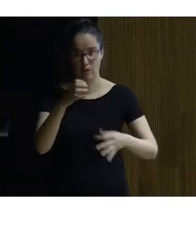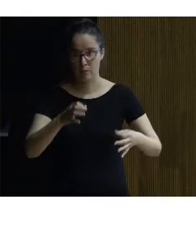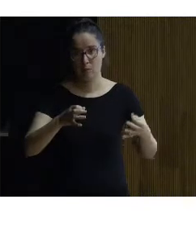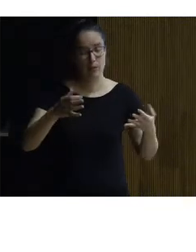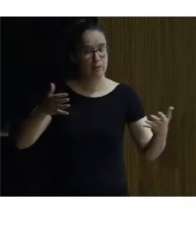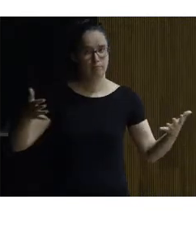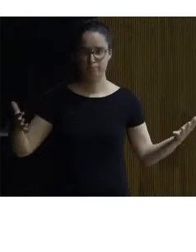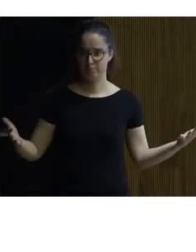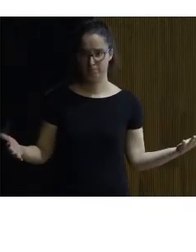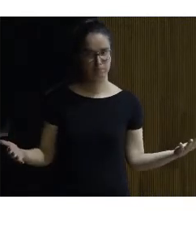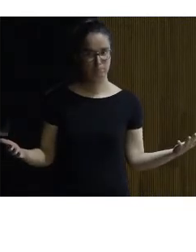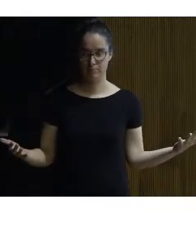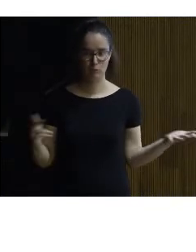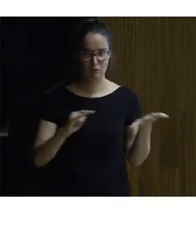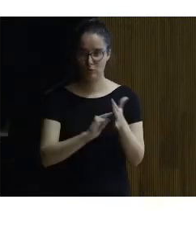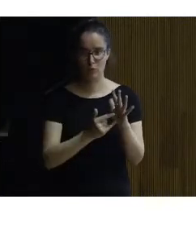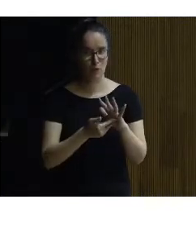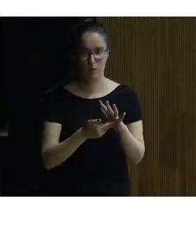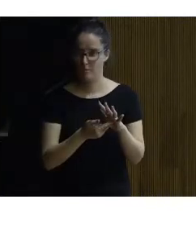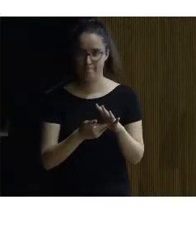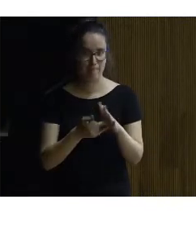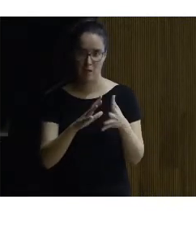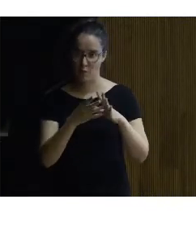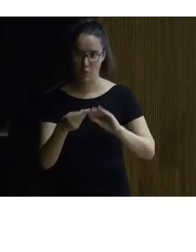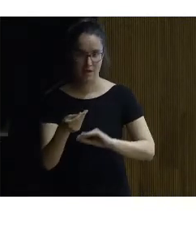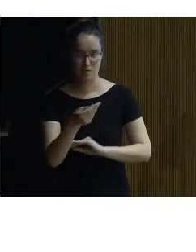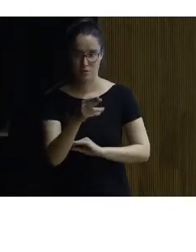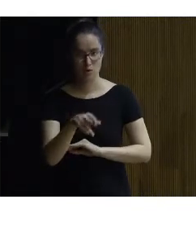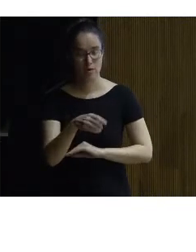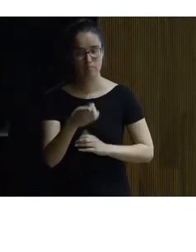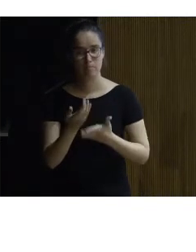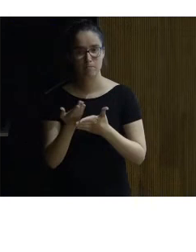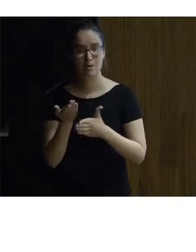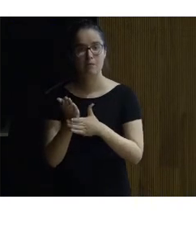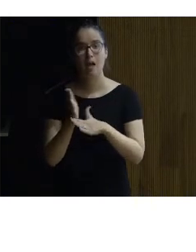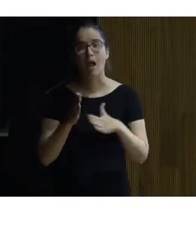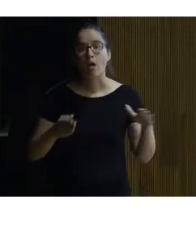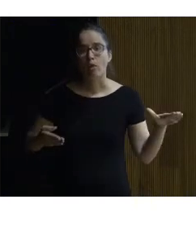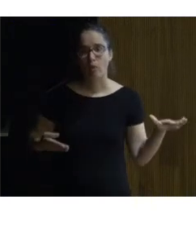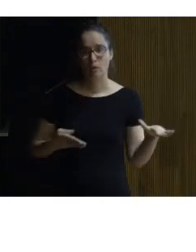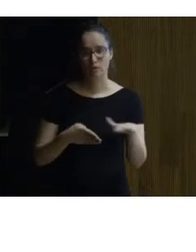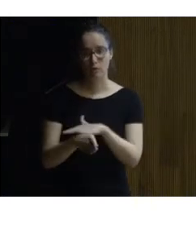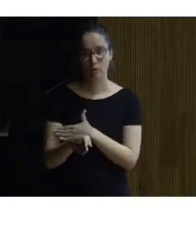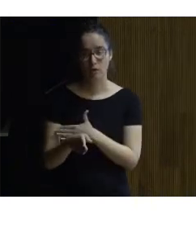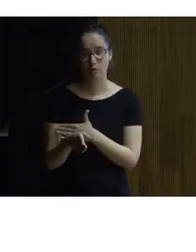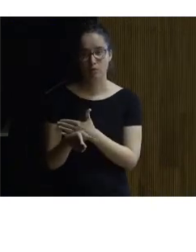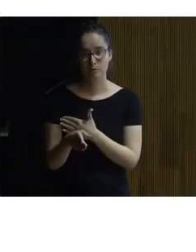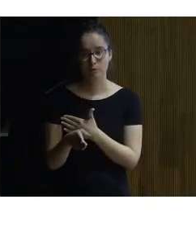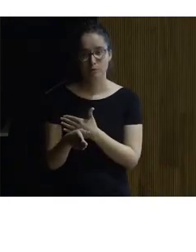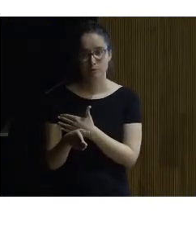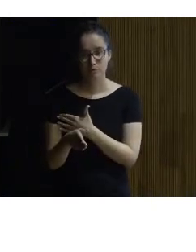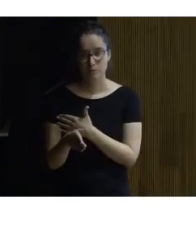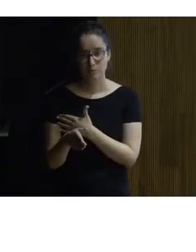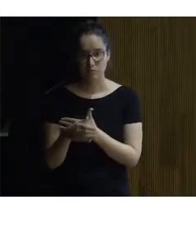pues esto no era una solución adecuada se planteó la accesibilidad y se plantearon estas